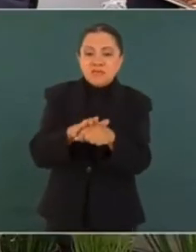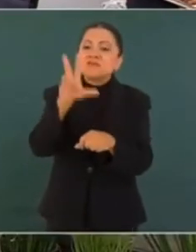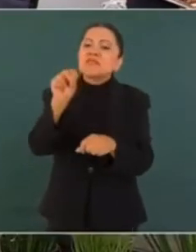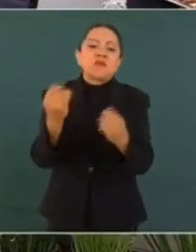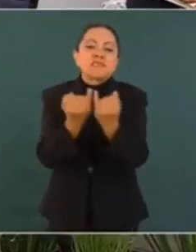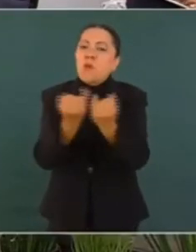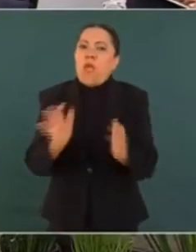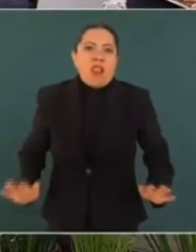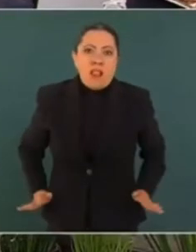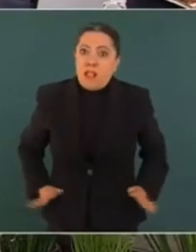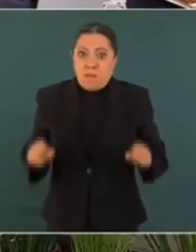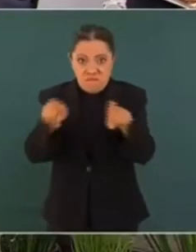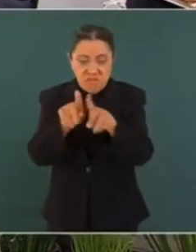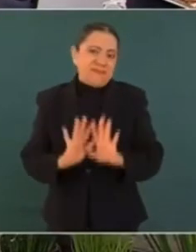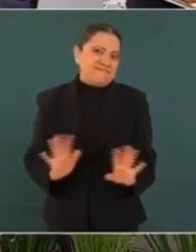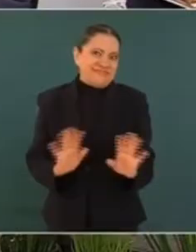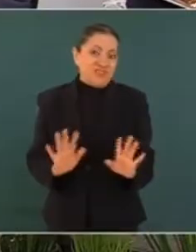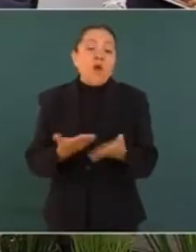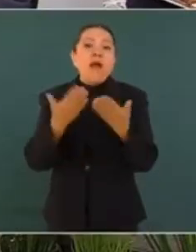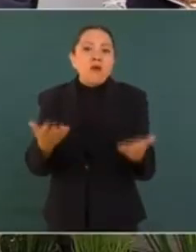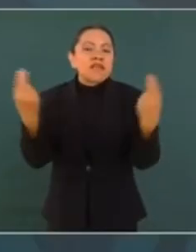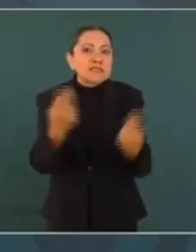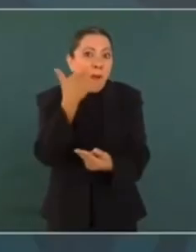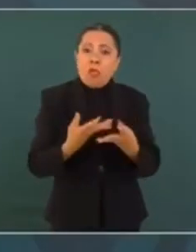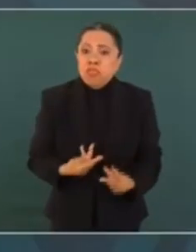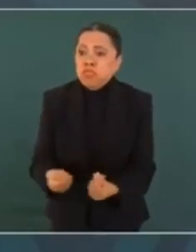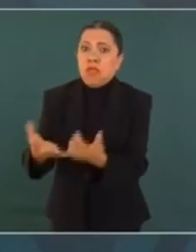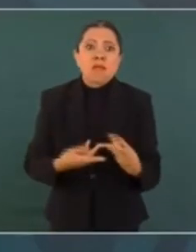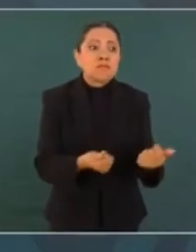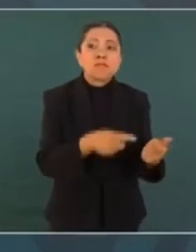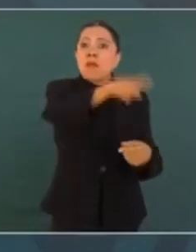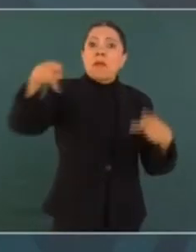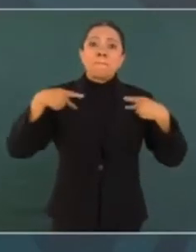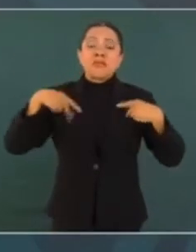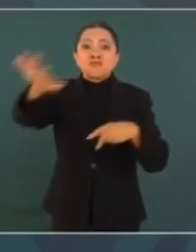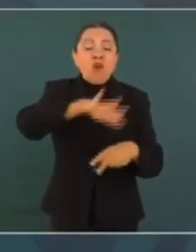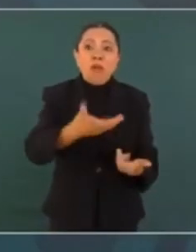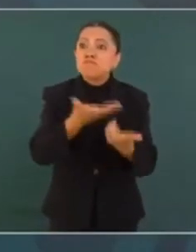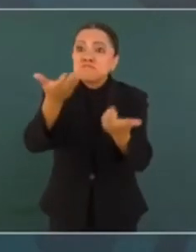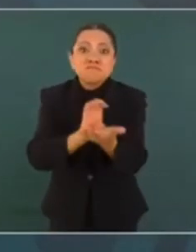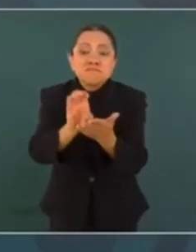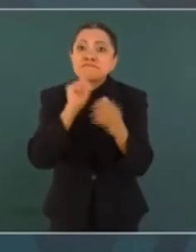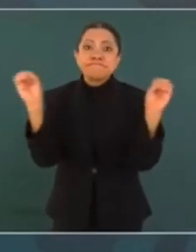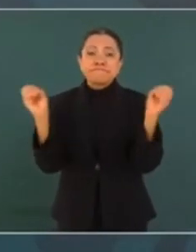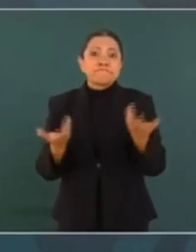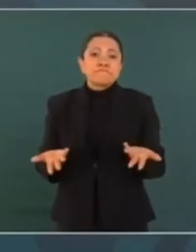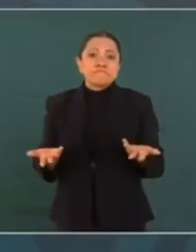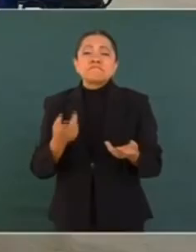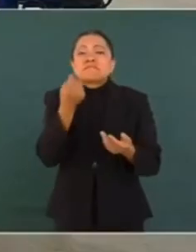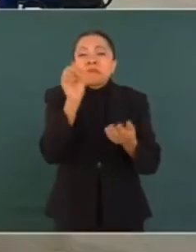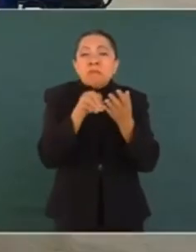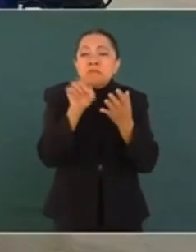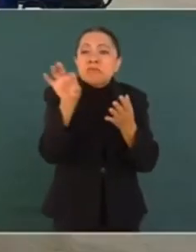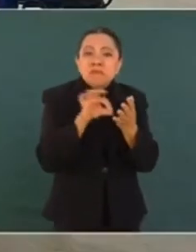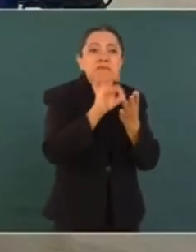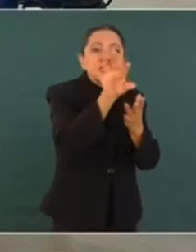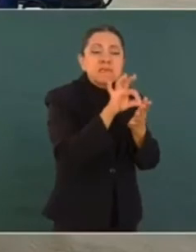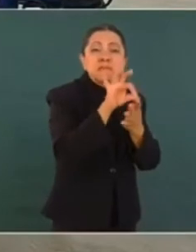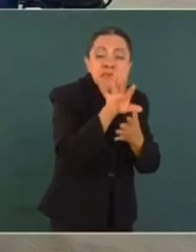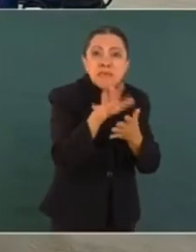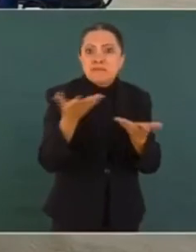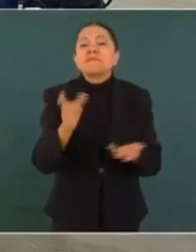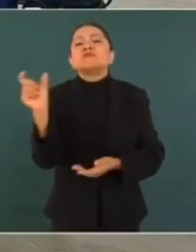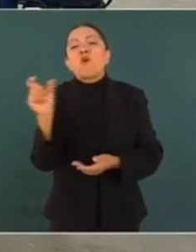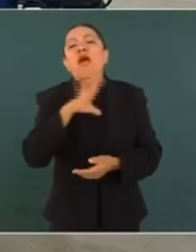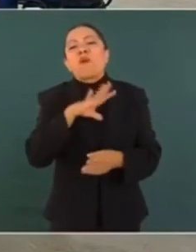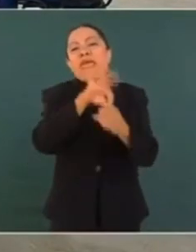mismas condiciones. Ahora necesitamos que el presupuesto le llegue a la gente. ¿Qué le llegaba a la gente? Nada. Solo migajas. Y eso cuando había